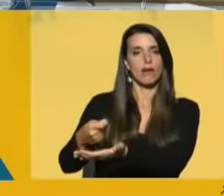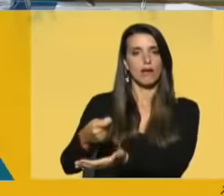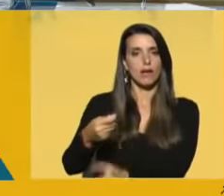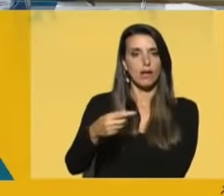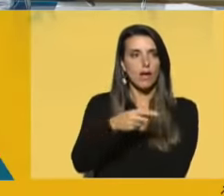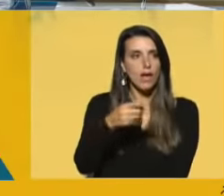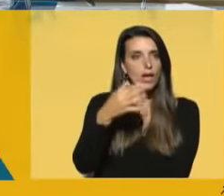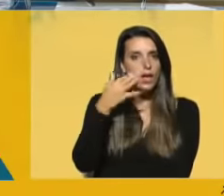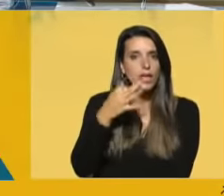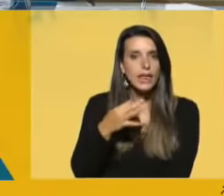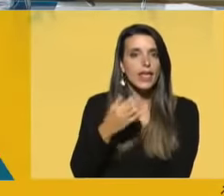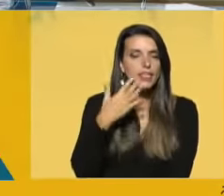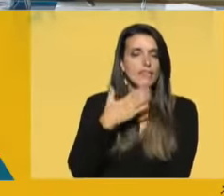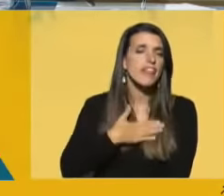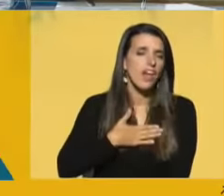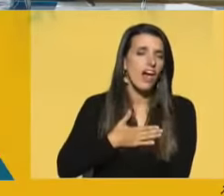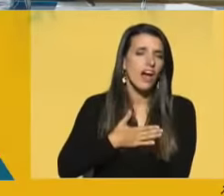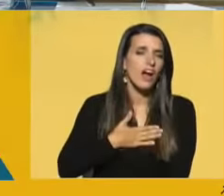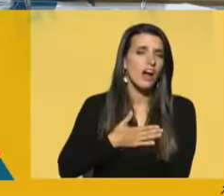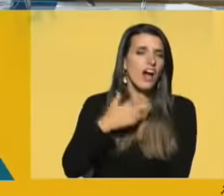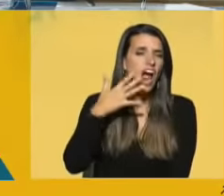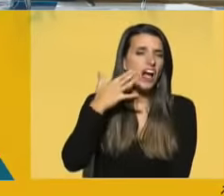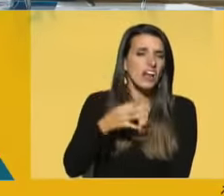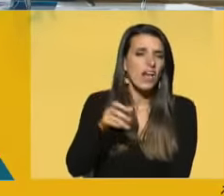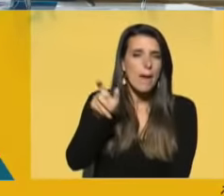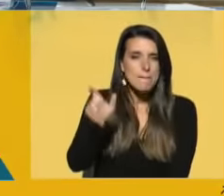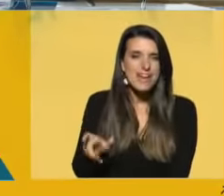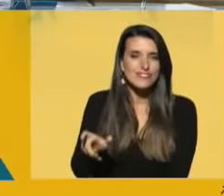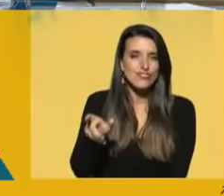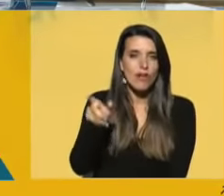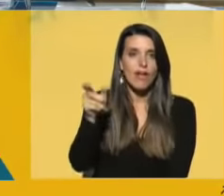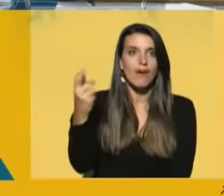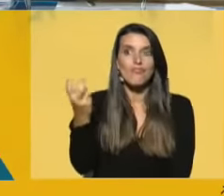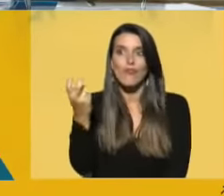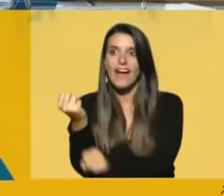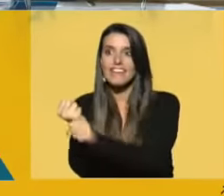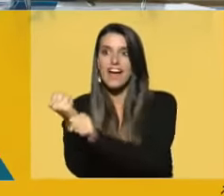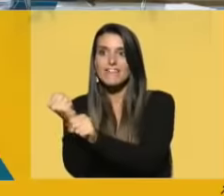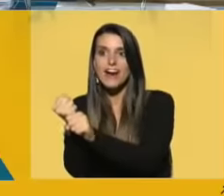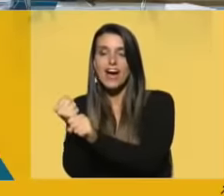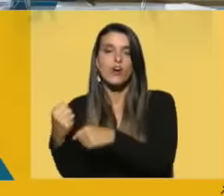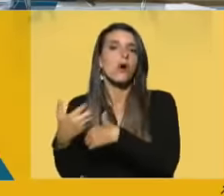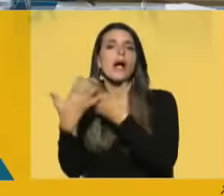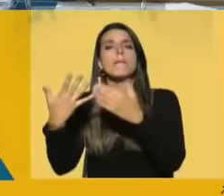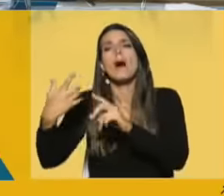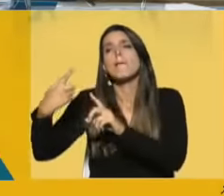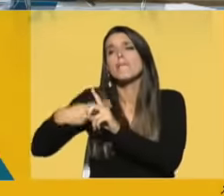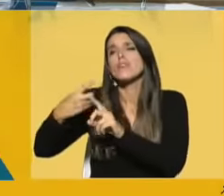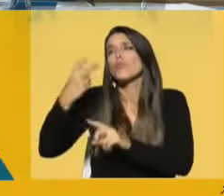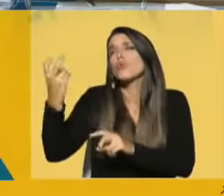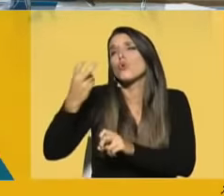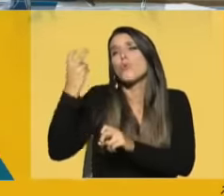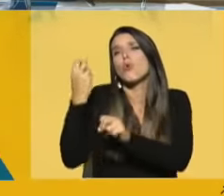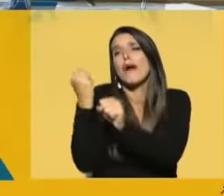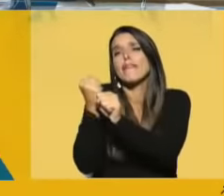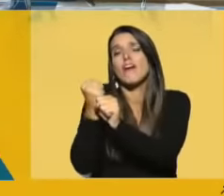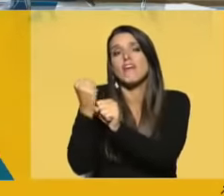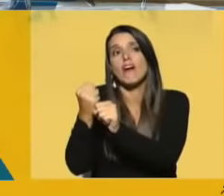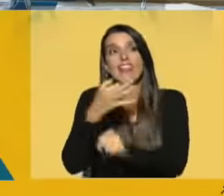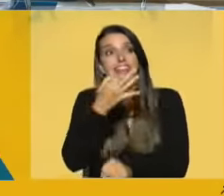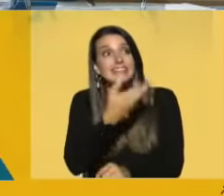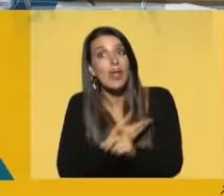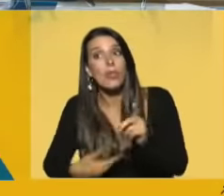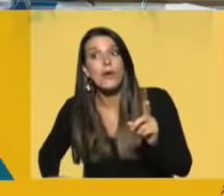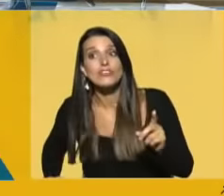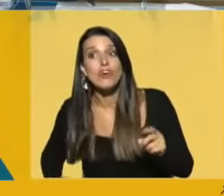con la mano en el corazón que esa persona que está buscando trabajo, que capaz que hace meses que busca trabajo, le va a decir al